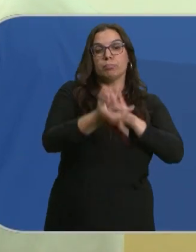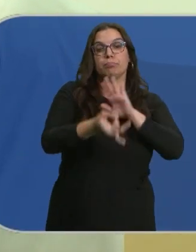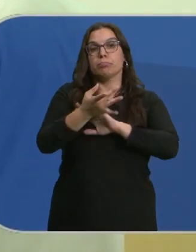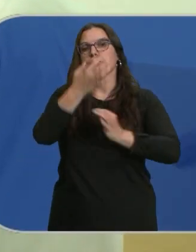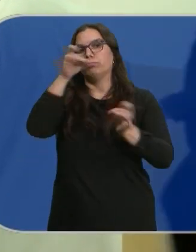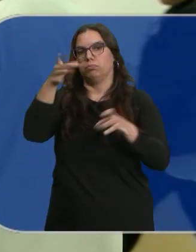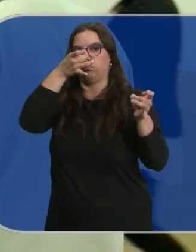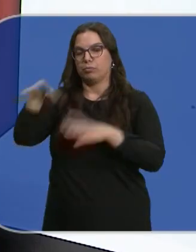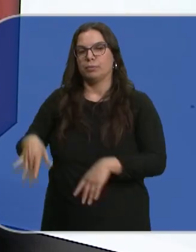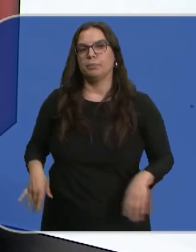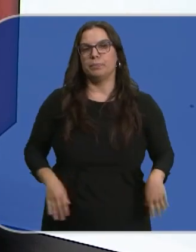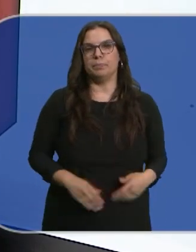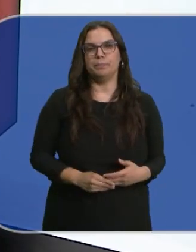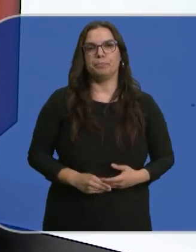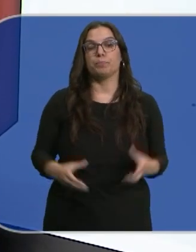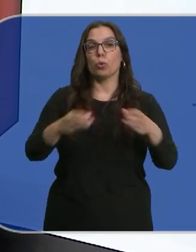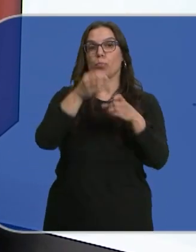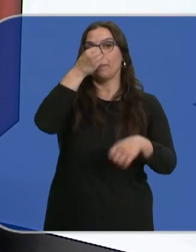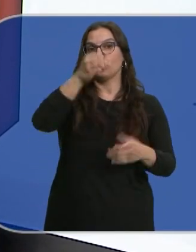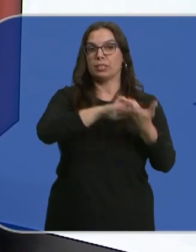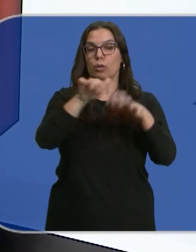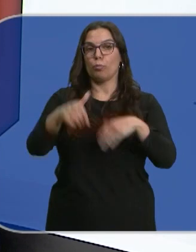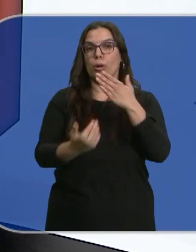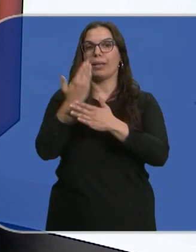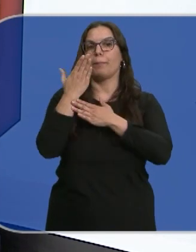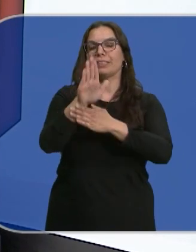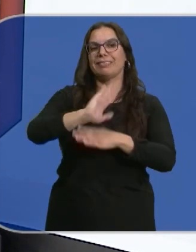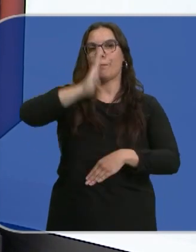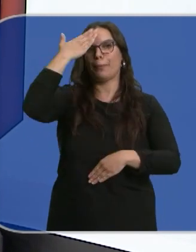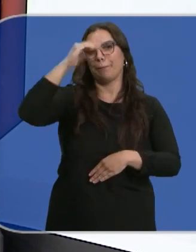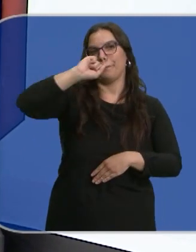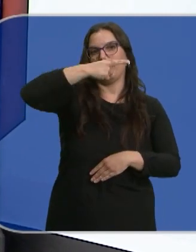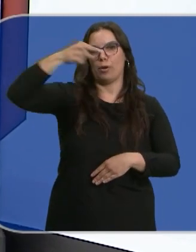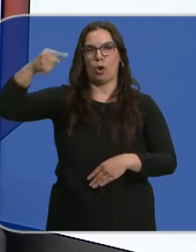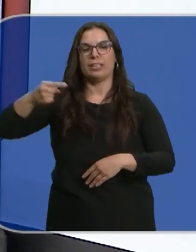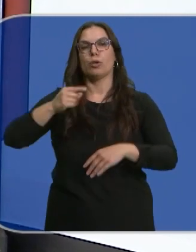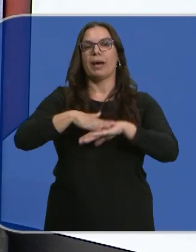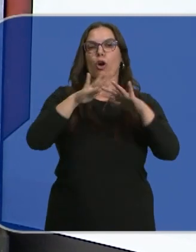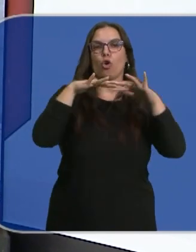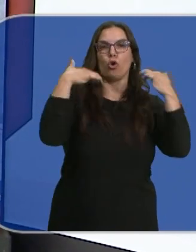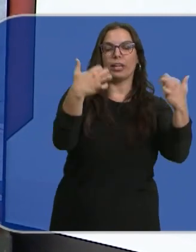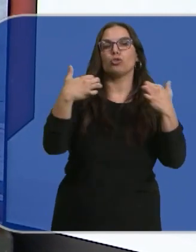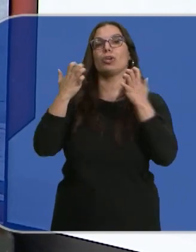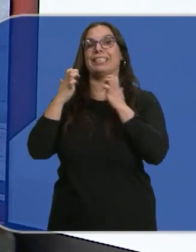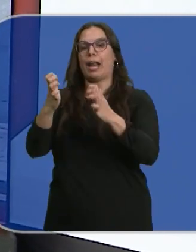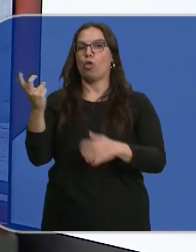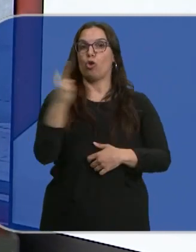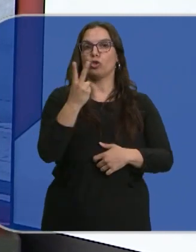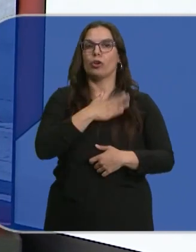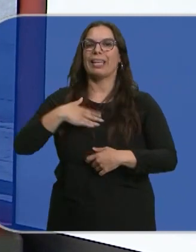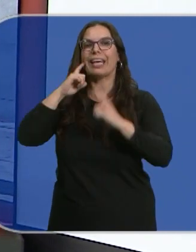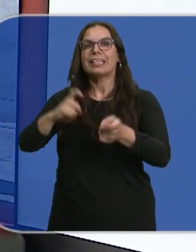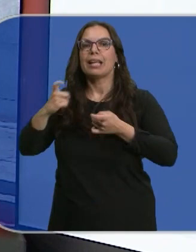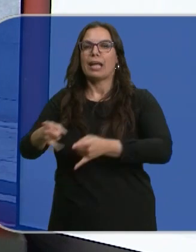generando. El PSOE de Castilla y León ha presentado esta mañana sus cabezas de lista al Congreso y al Senado con los que busca captar el voto